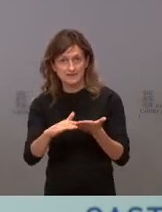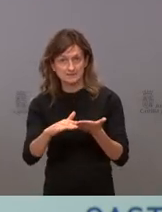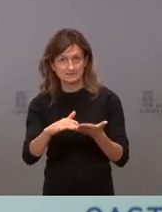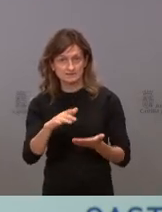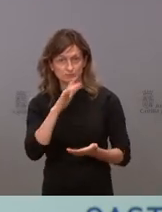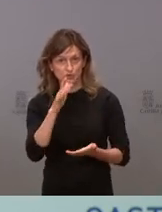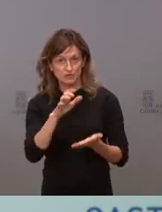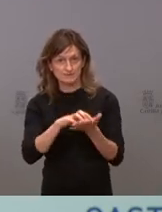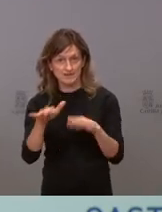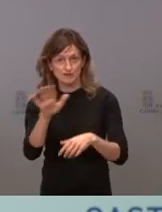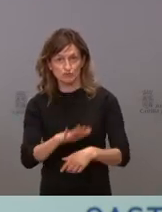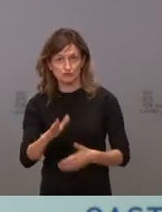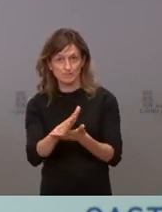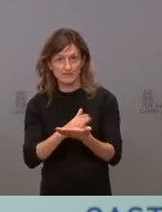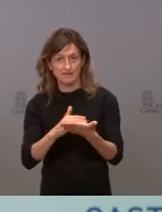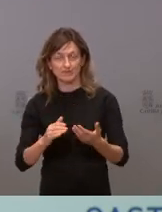comunidad.